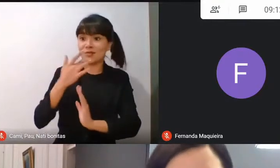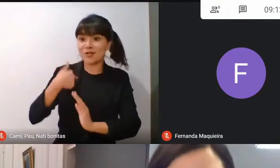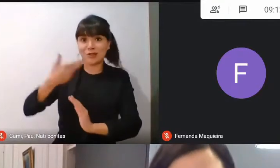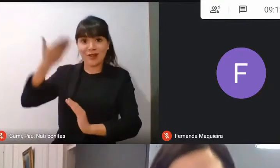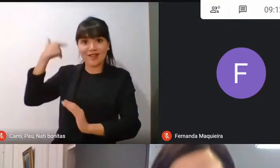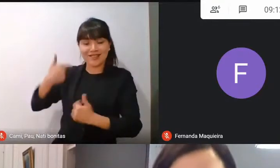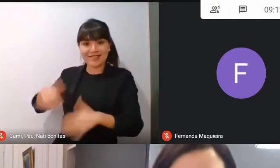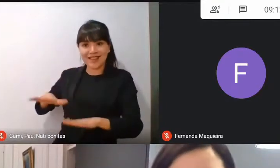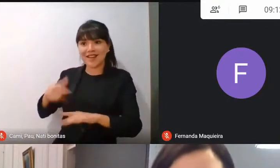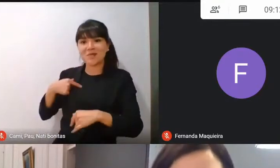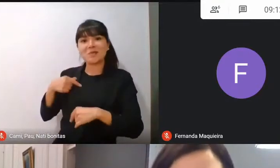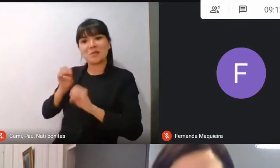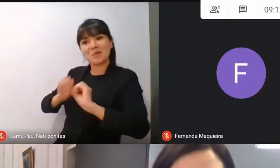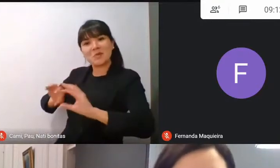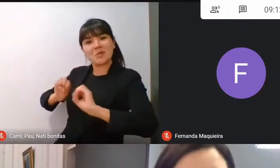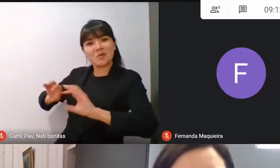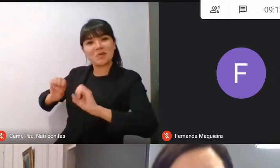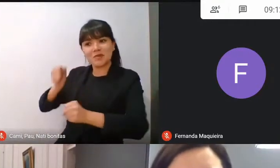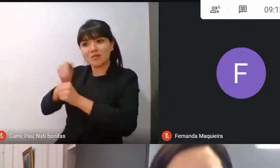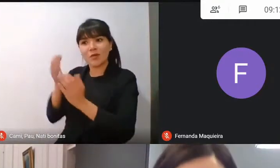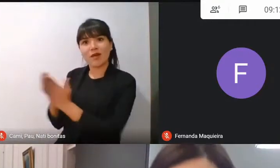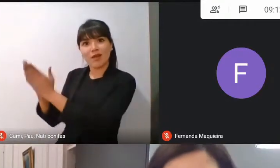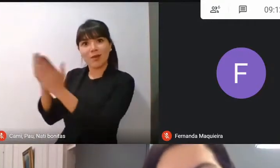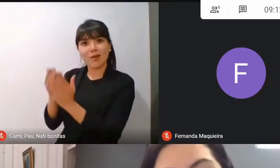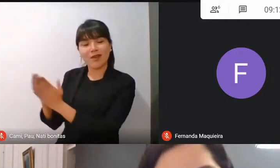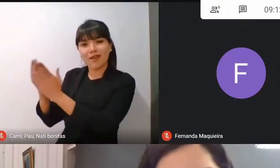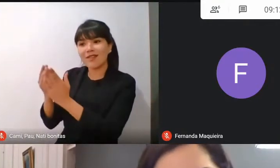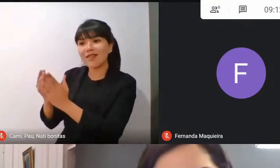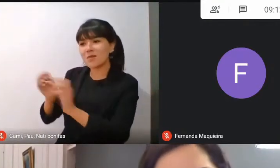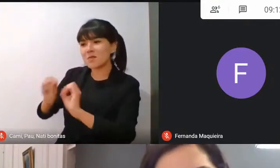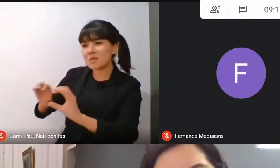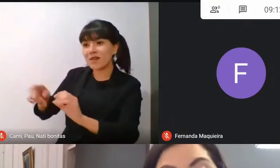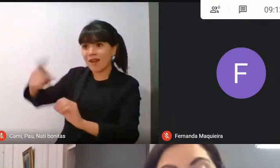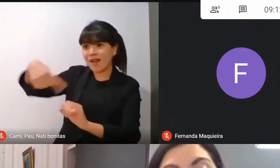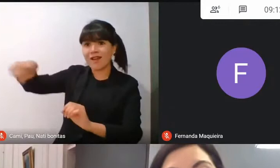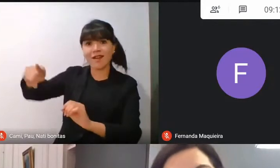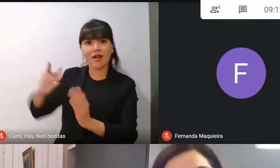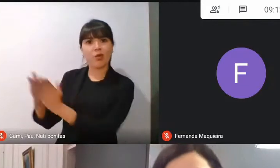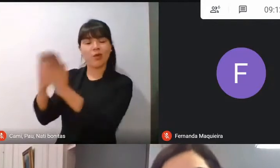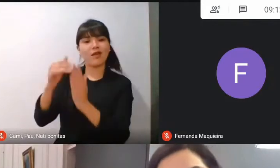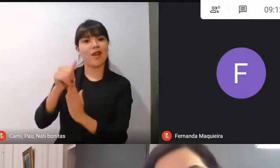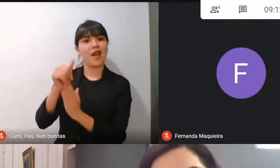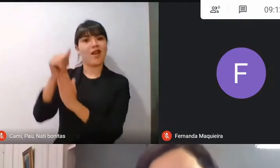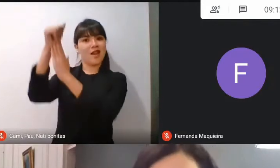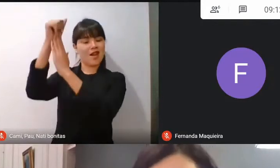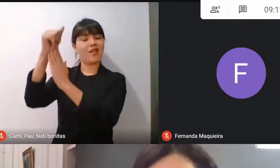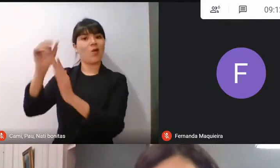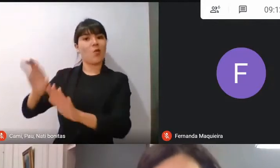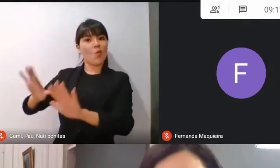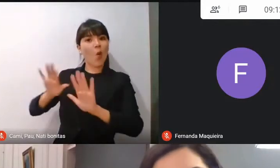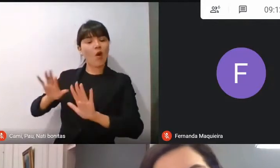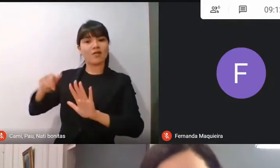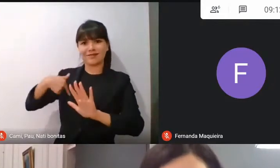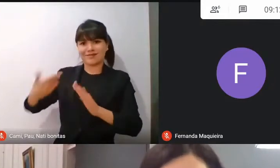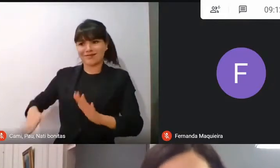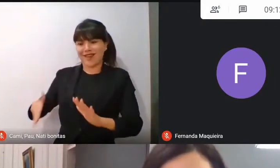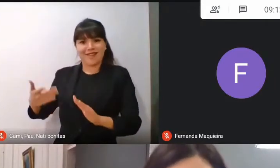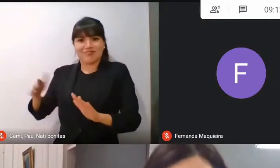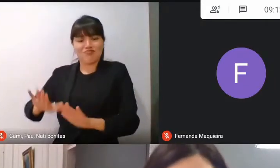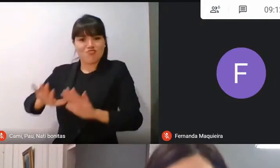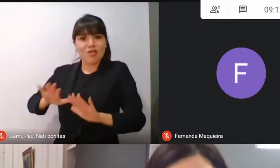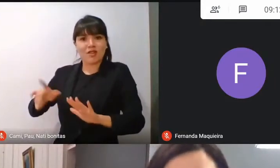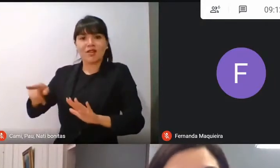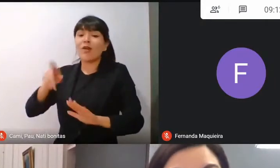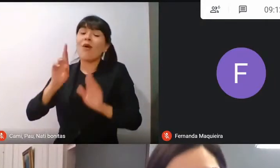a estudiantes que son líderes desde ya y que a futuro seguramente van a poder cambiar nuestro